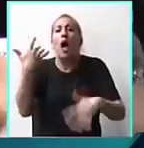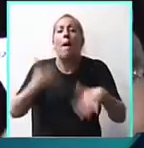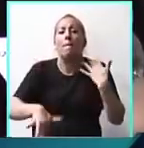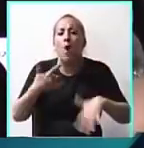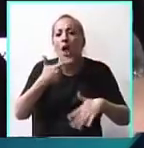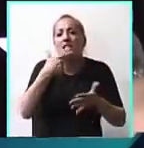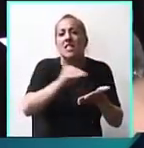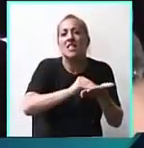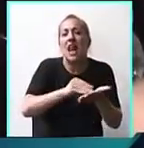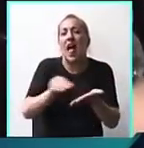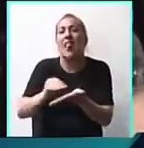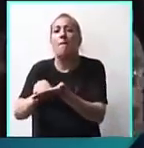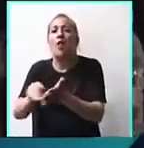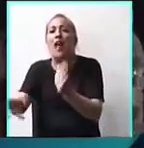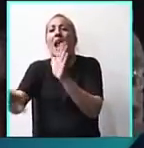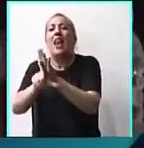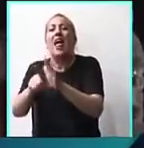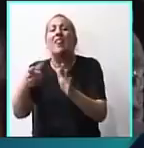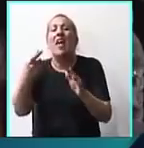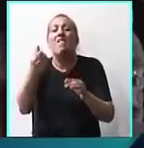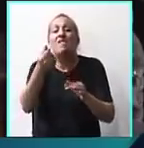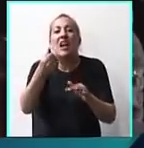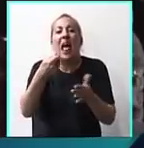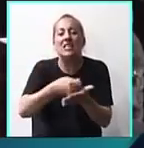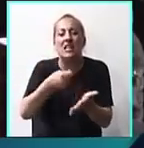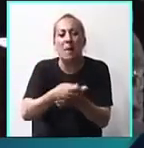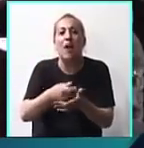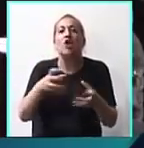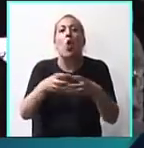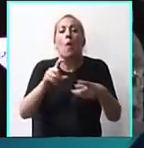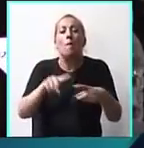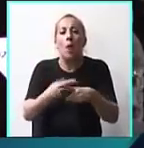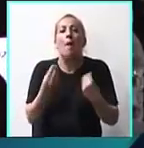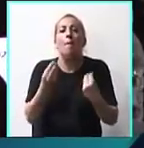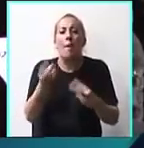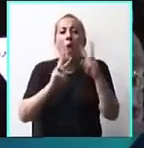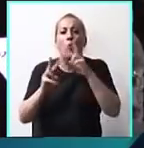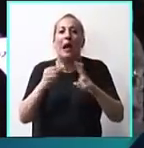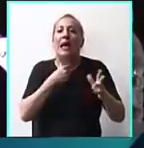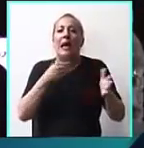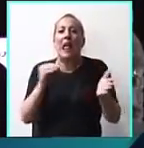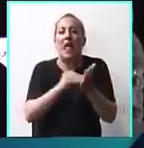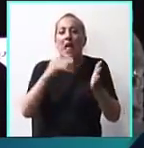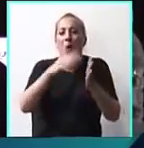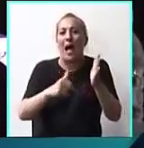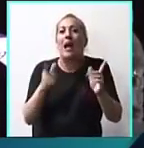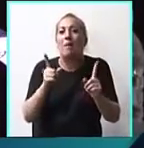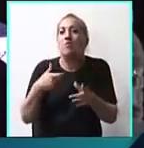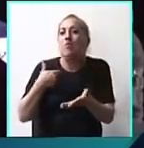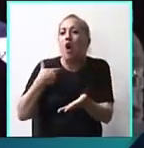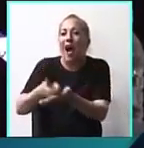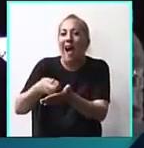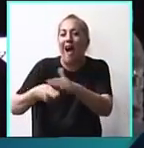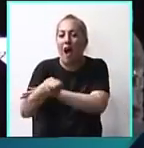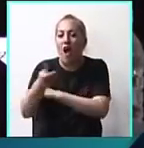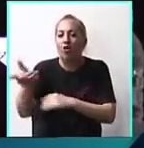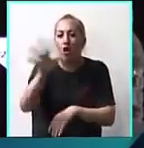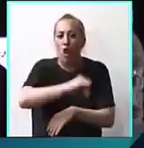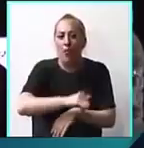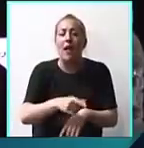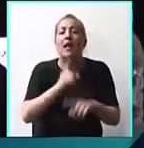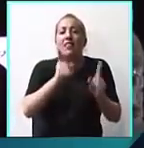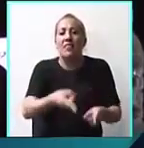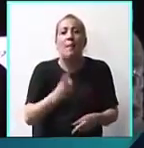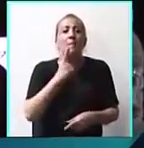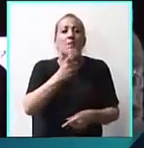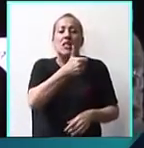el Senado y en diputados le aprueban la ley de financiamiento de los partidos políticos para blanquear lo que reciben todos los días. Más los 1.600